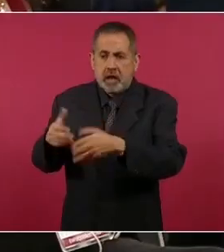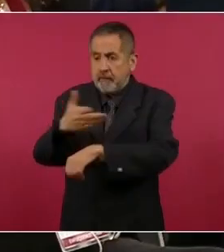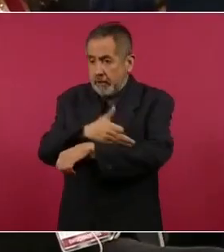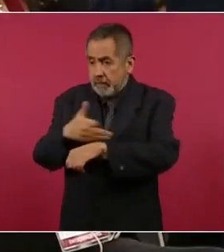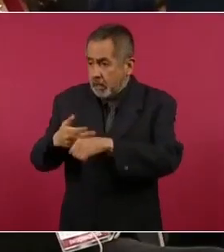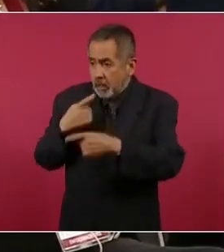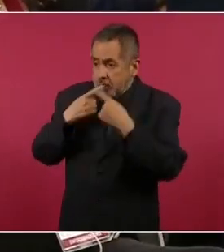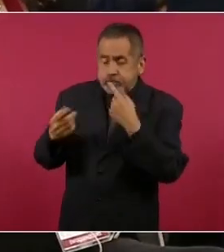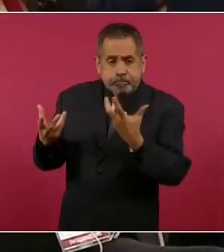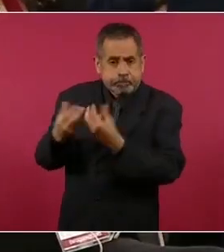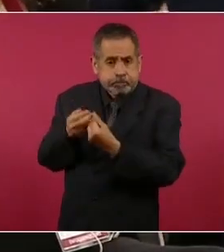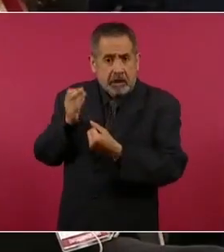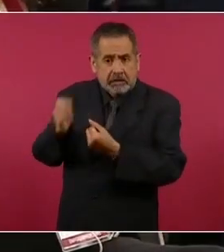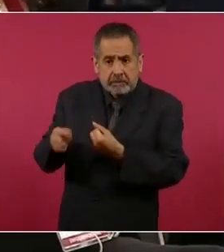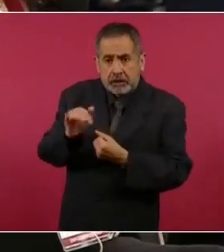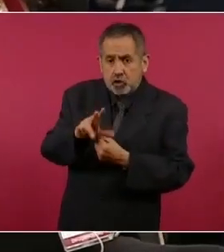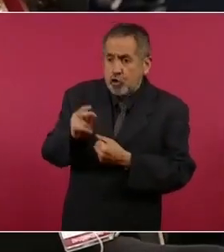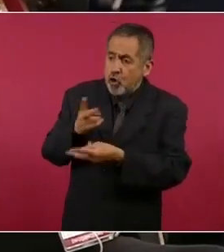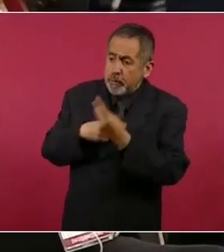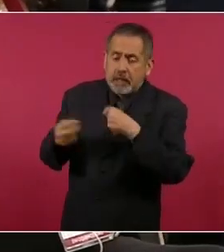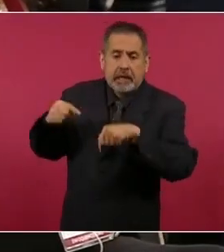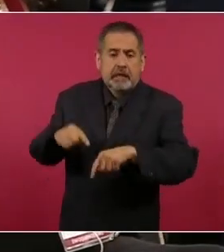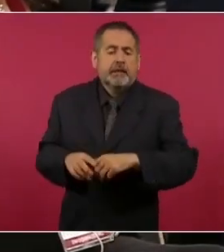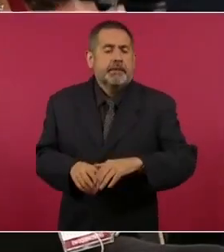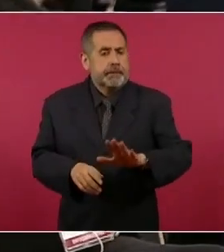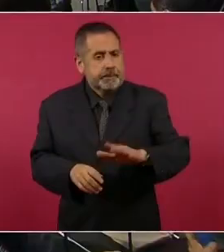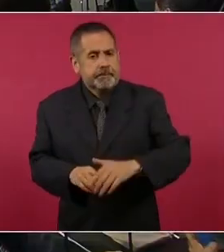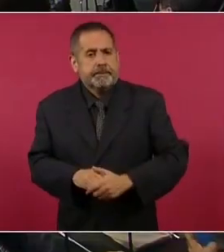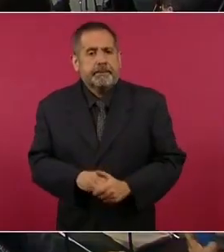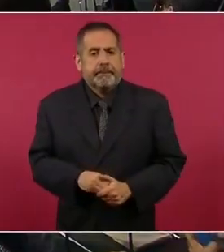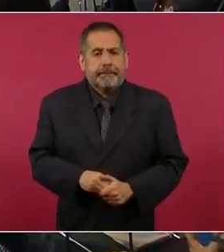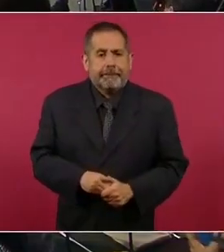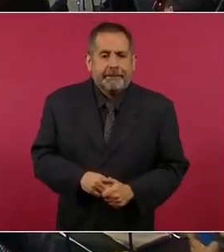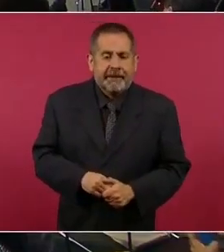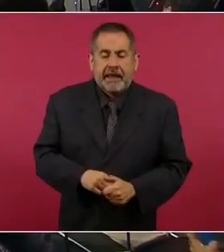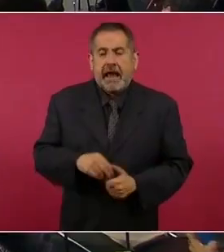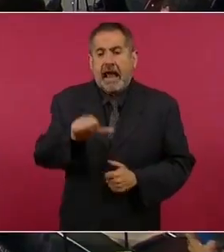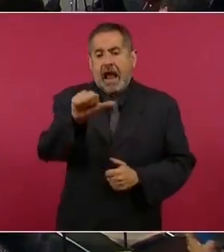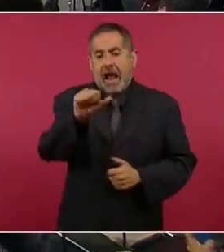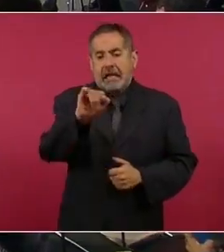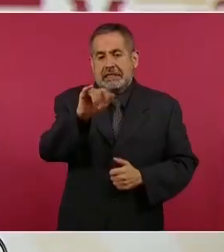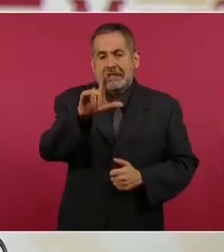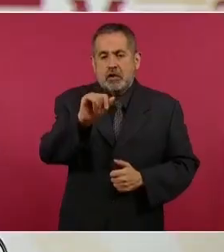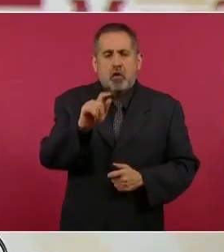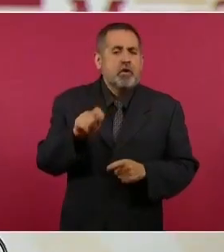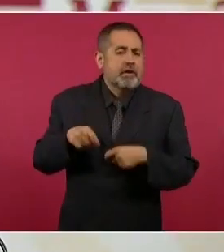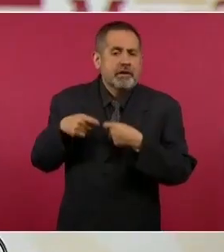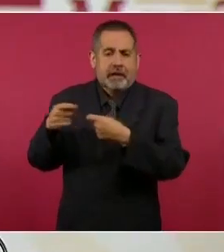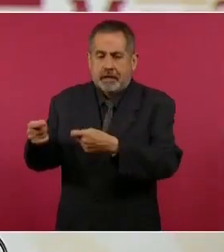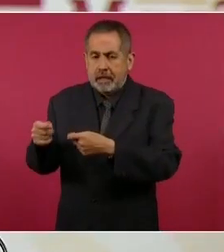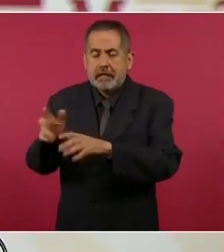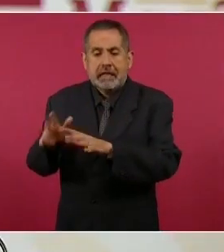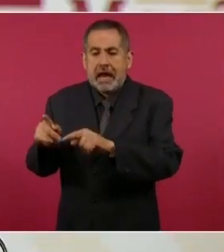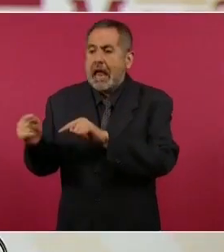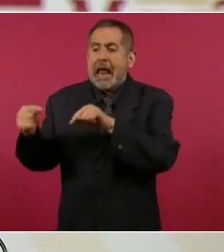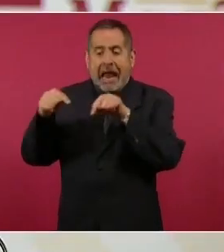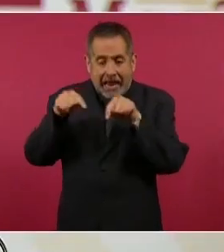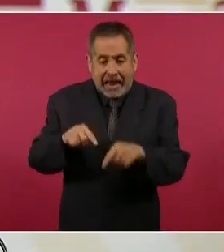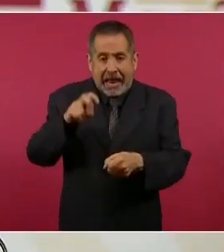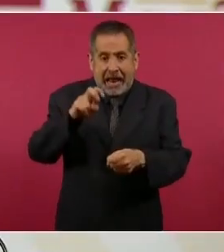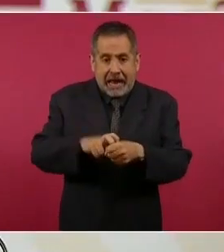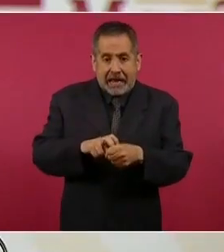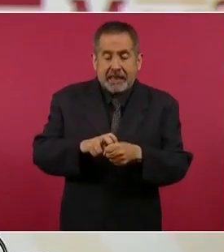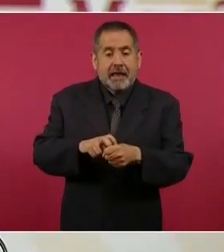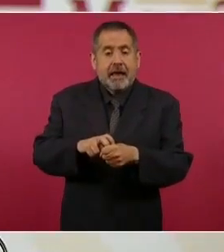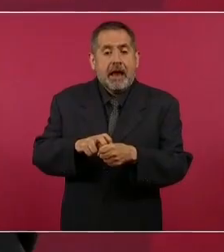negociaciones, lo han aceptado, no…? El asilo ya se les concedió porque están en territorio mexicano, es decir, están en